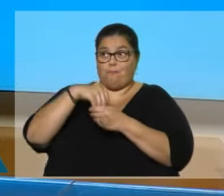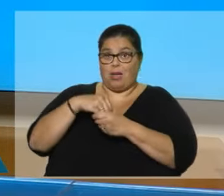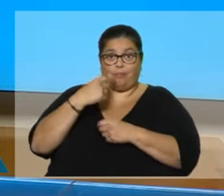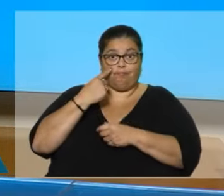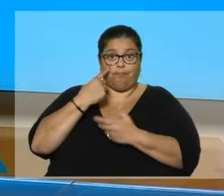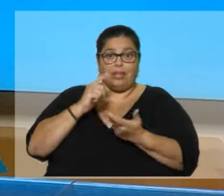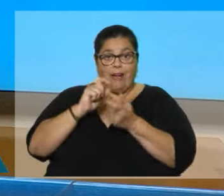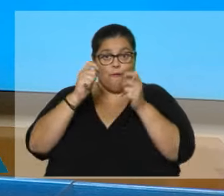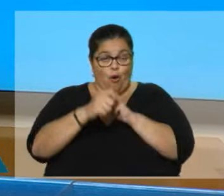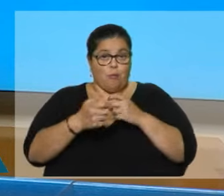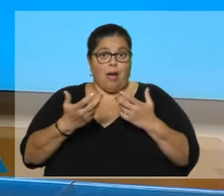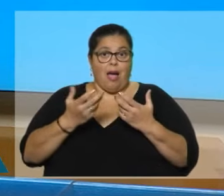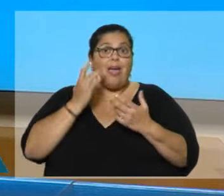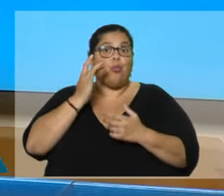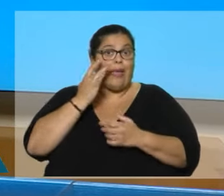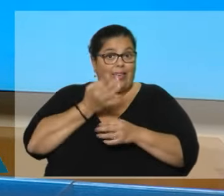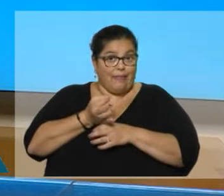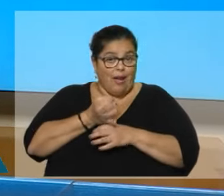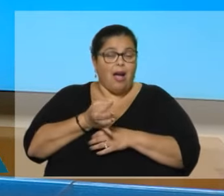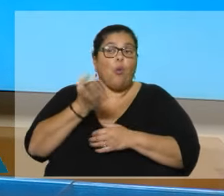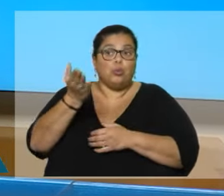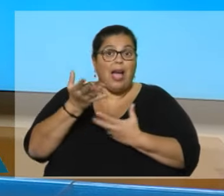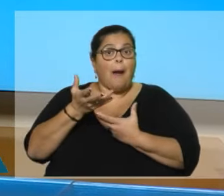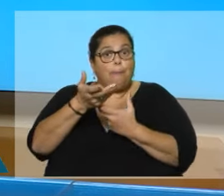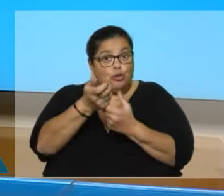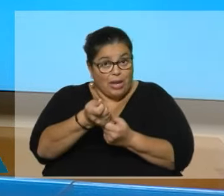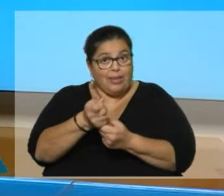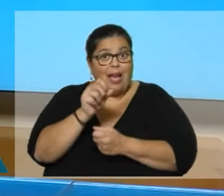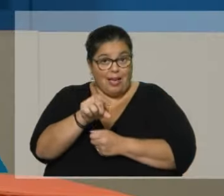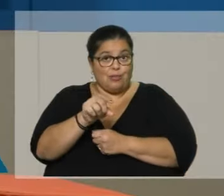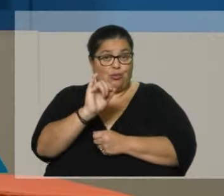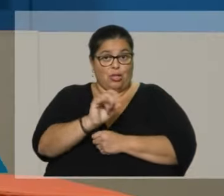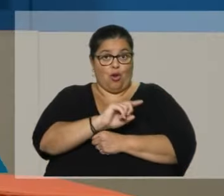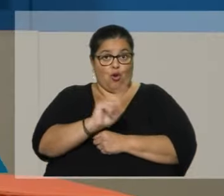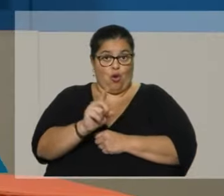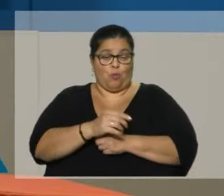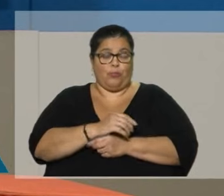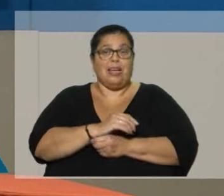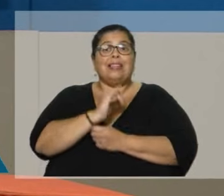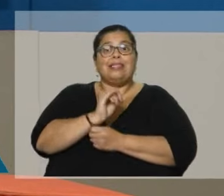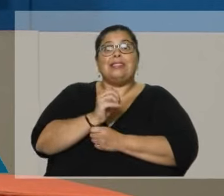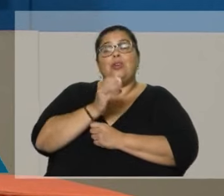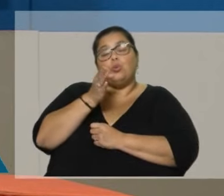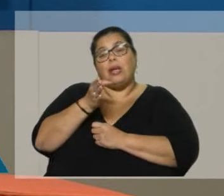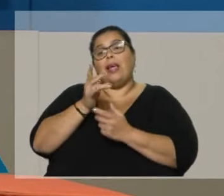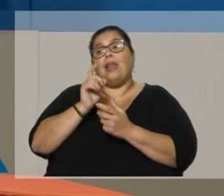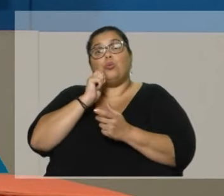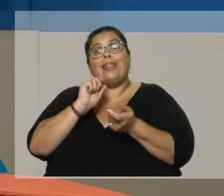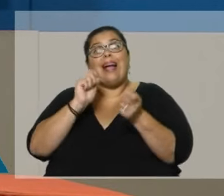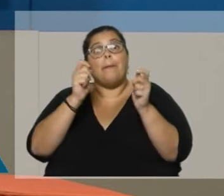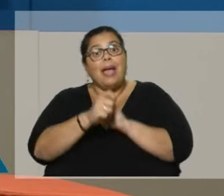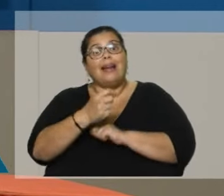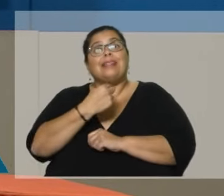Sí. ¿La apoyaría, en el caso de ustedes, de avanzar, van hacia el Parlamento? ¿La apoyaría? ¿Le harían cambio? ¿Sirvió?